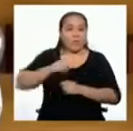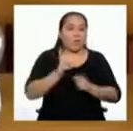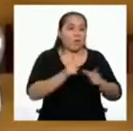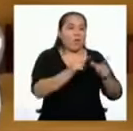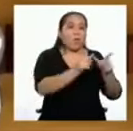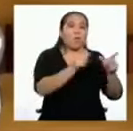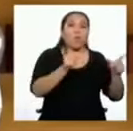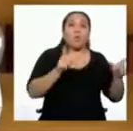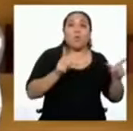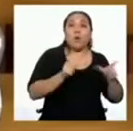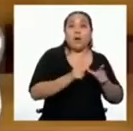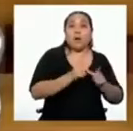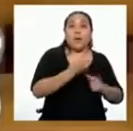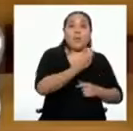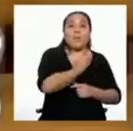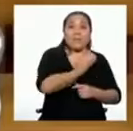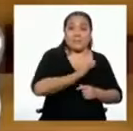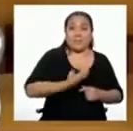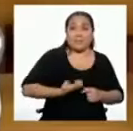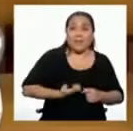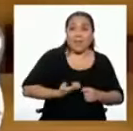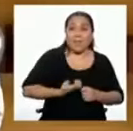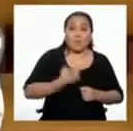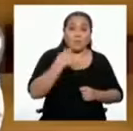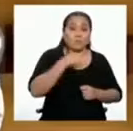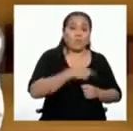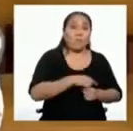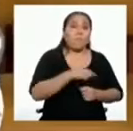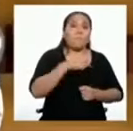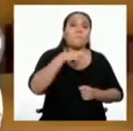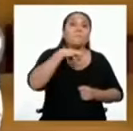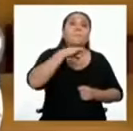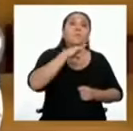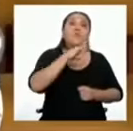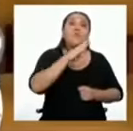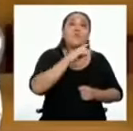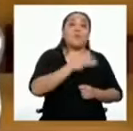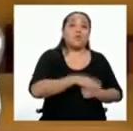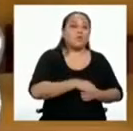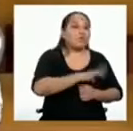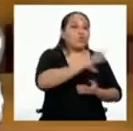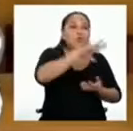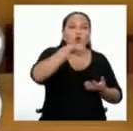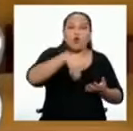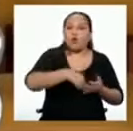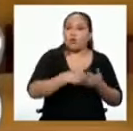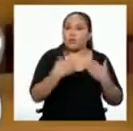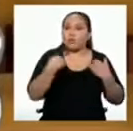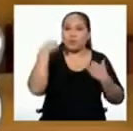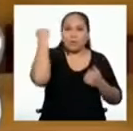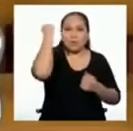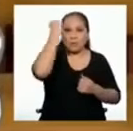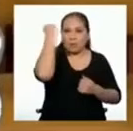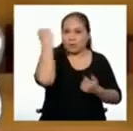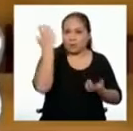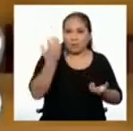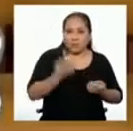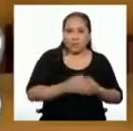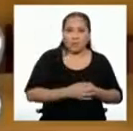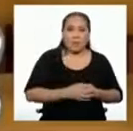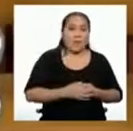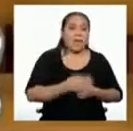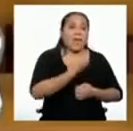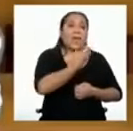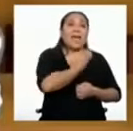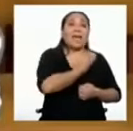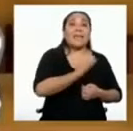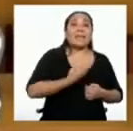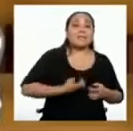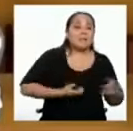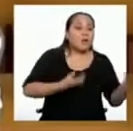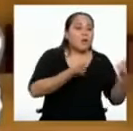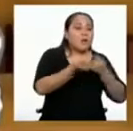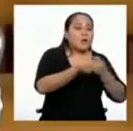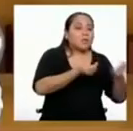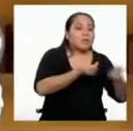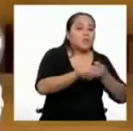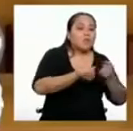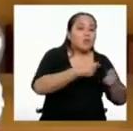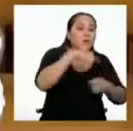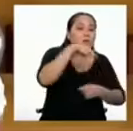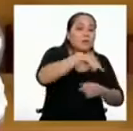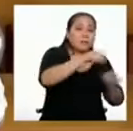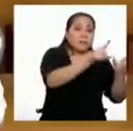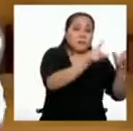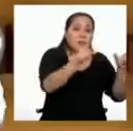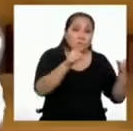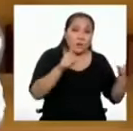público es aquel sobre el cual todas y todos tienen derecho. El estiado gestiona el bien público garantizando el